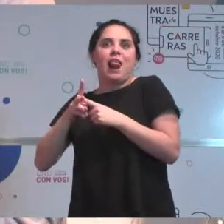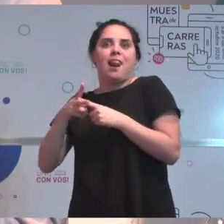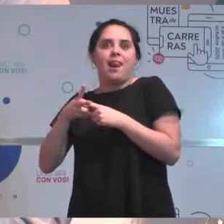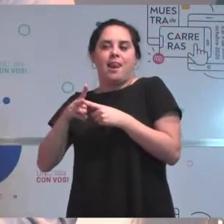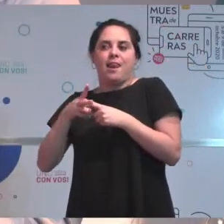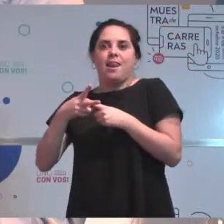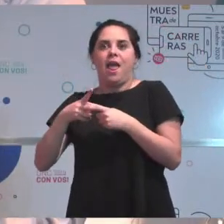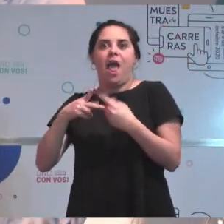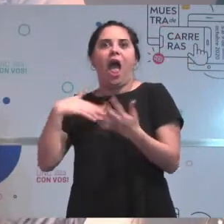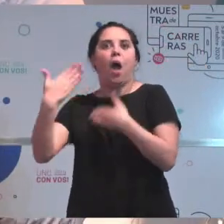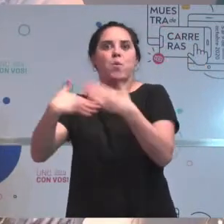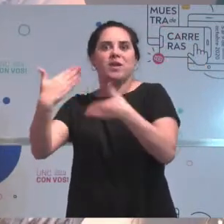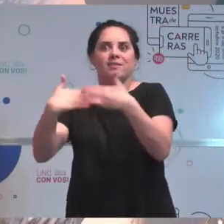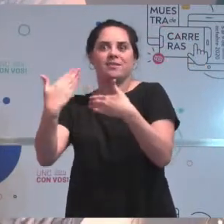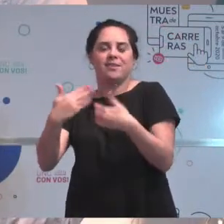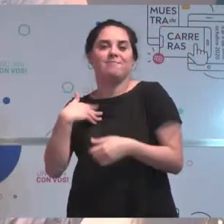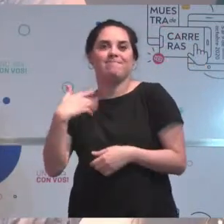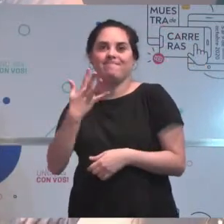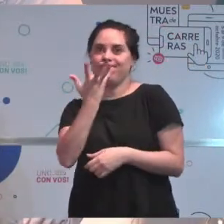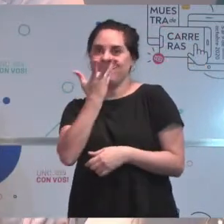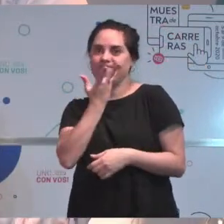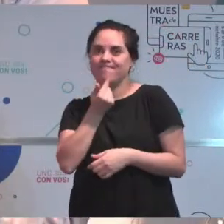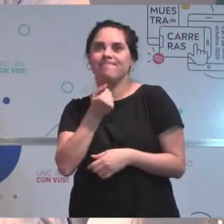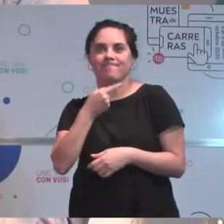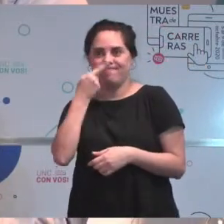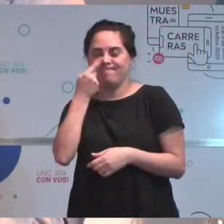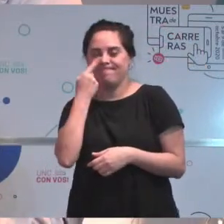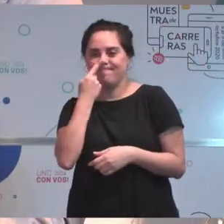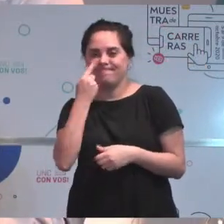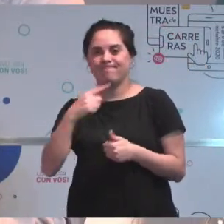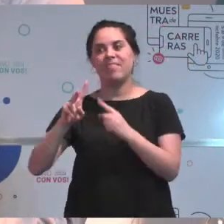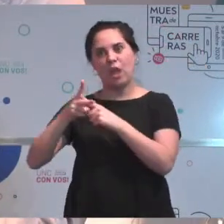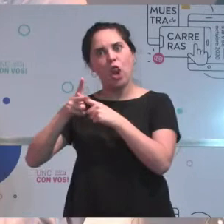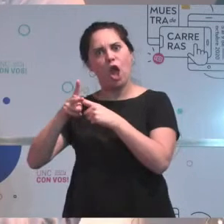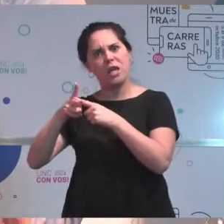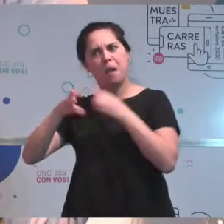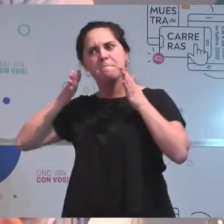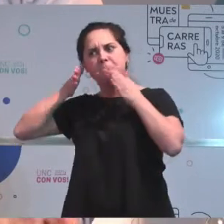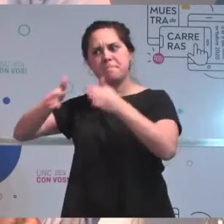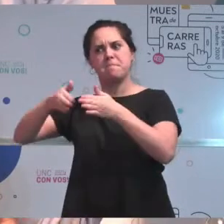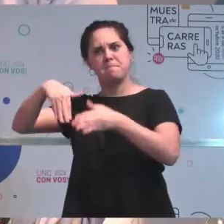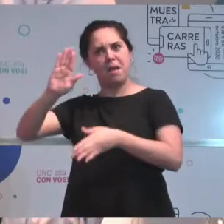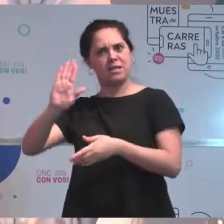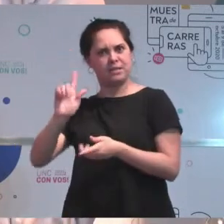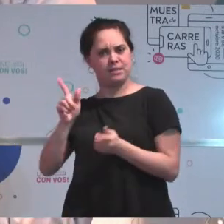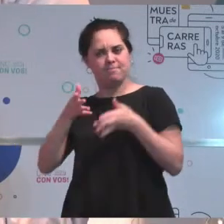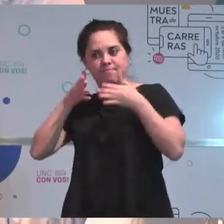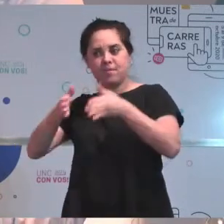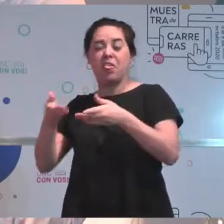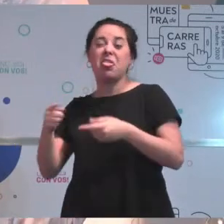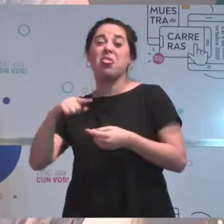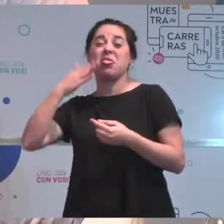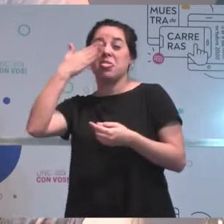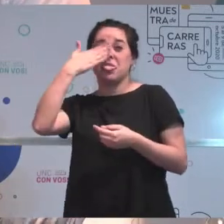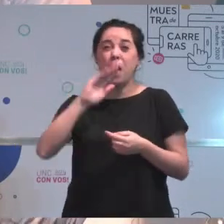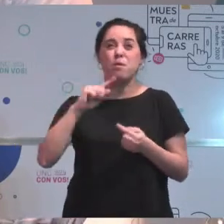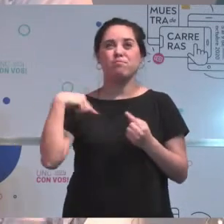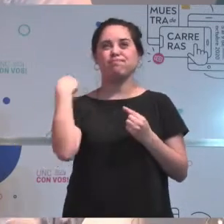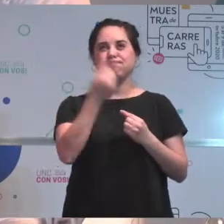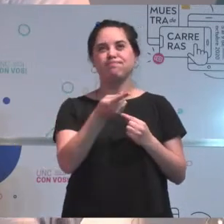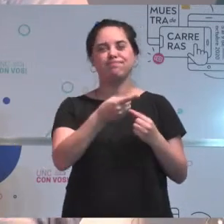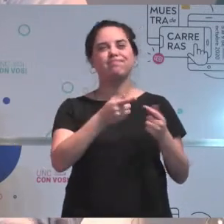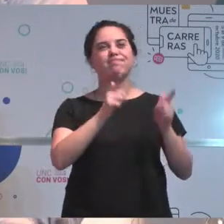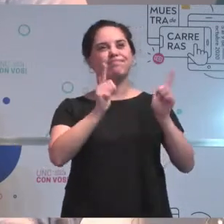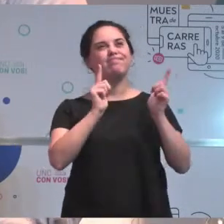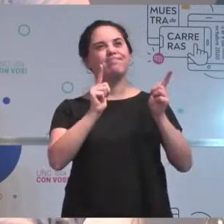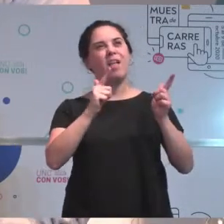que más me interesó en su momento. A mí me interesaba mucho también la parte de tecnología y después me terminé cantando hacia la parte tecnológica, pero también